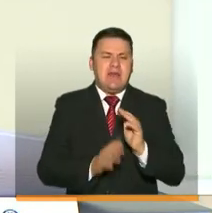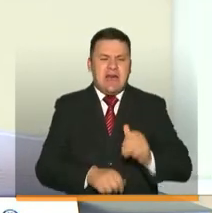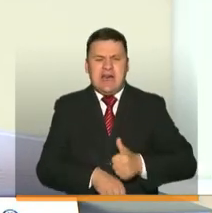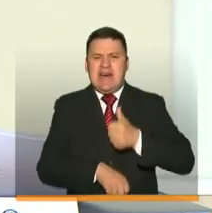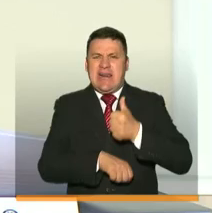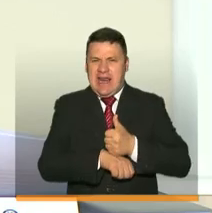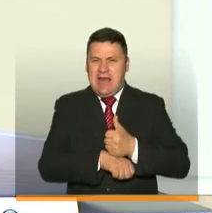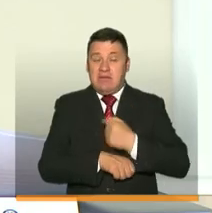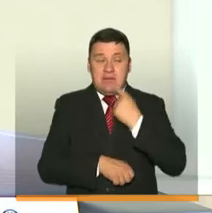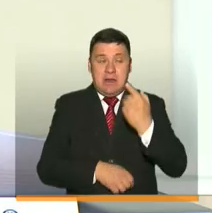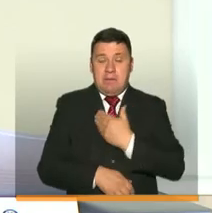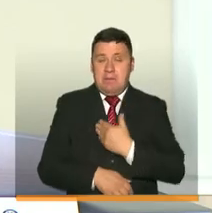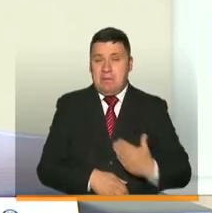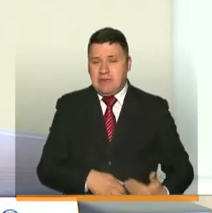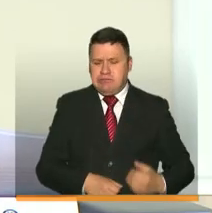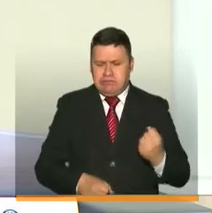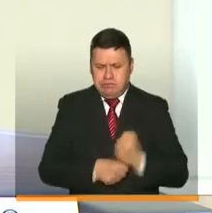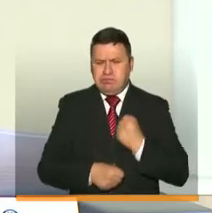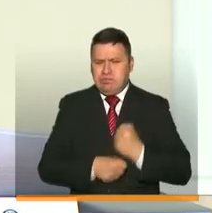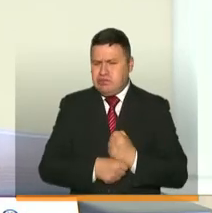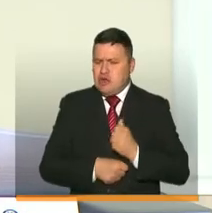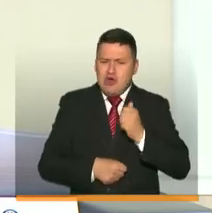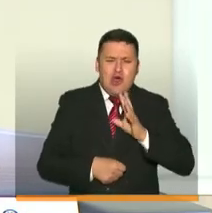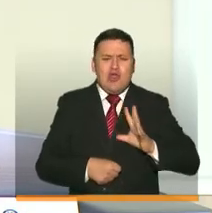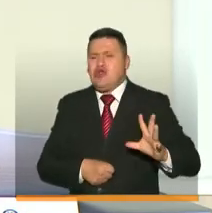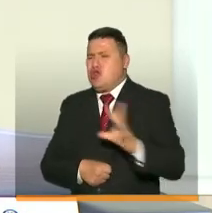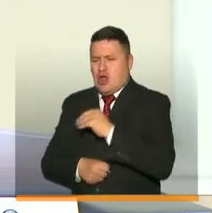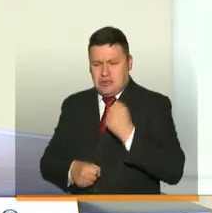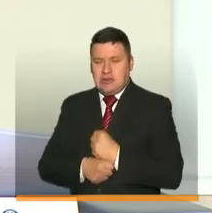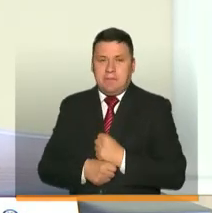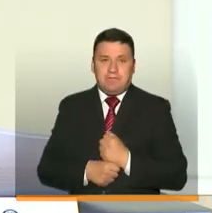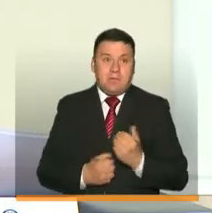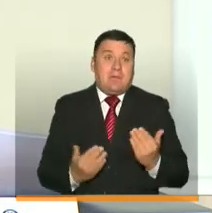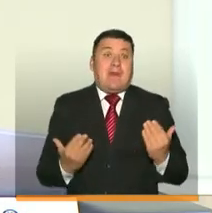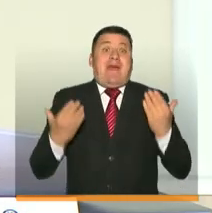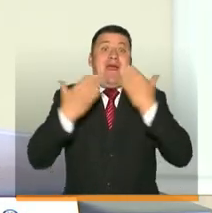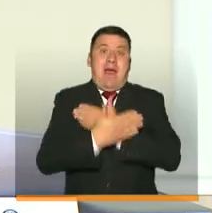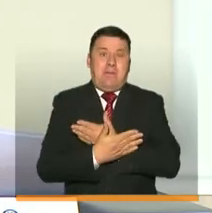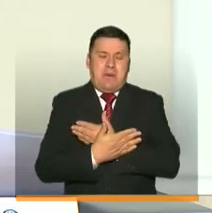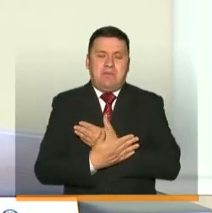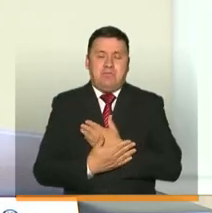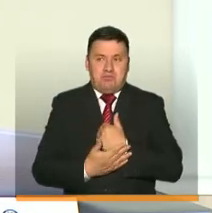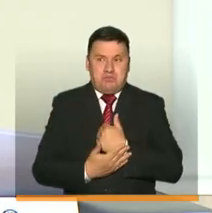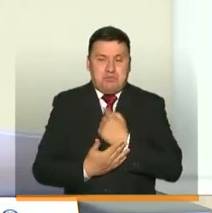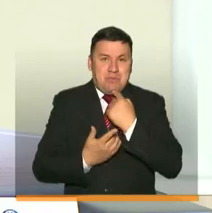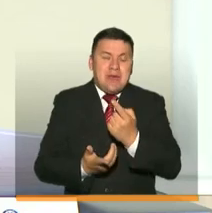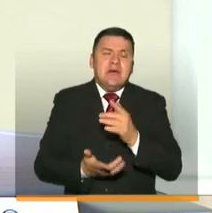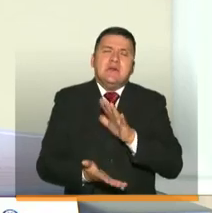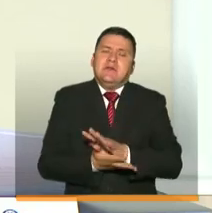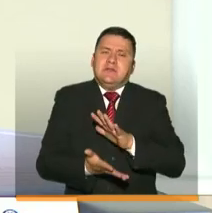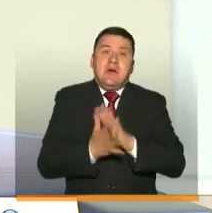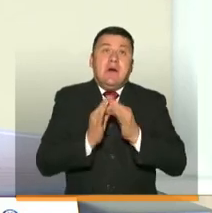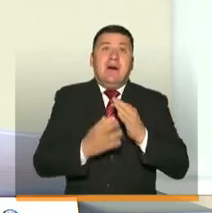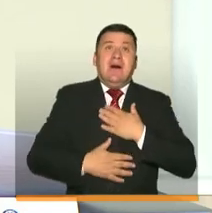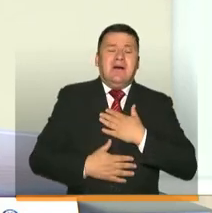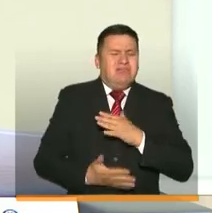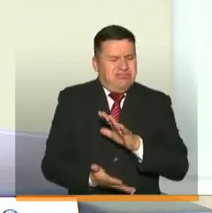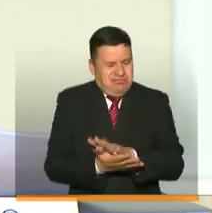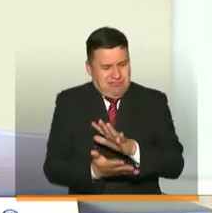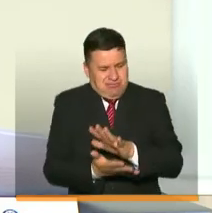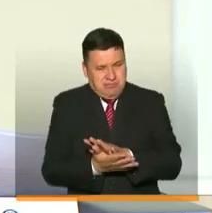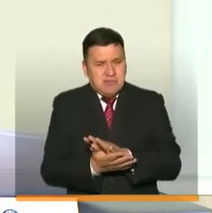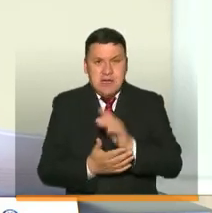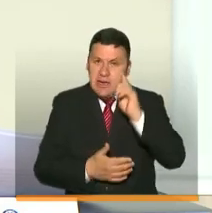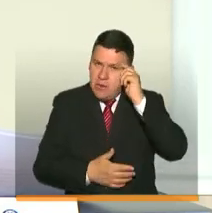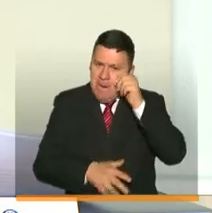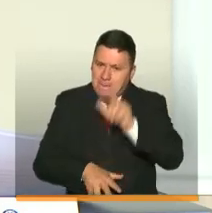rectores. Como mencionaba el presidente, este trabajo lo hacemos todos. Es renovar, presidente, un mensaje de tranquilidad a toda la familia colombiana. Recordemos